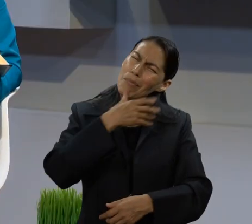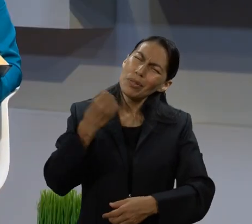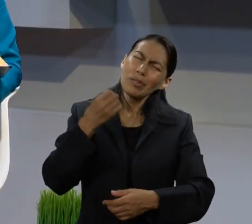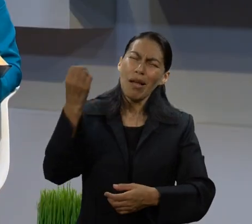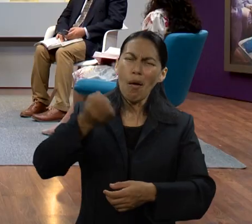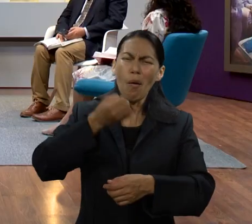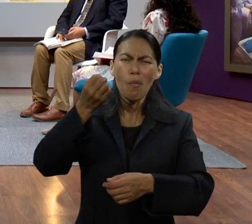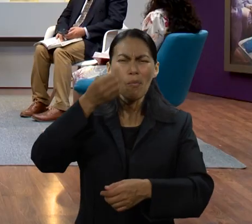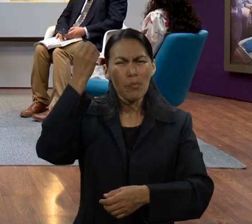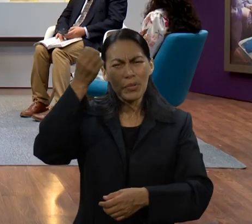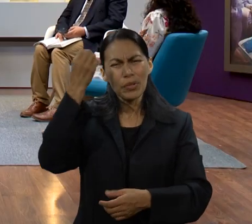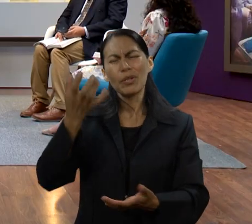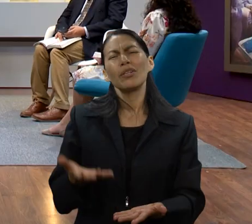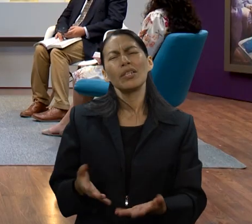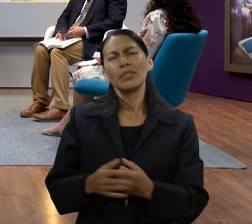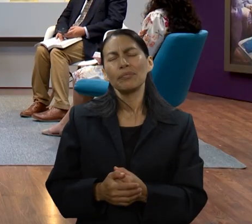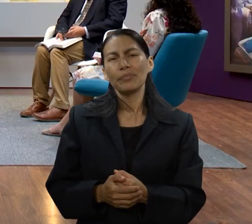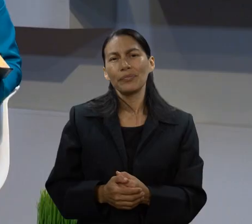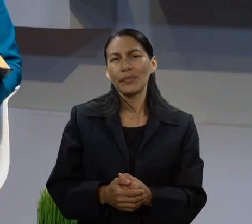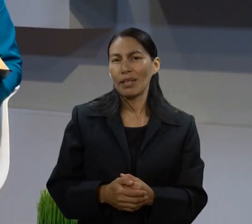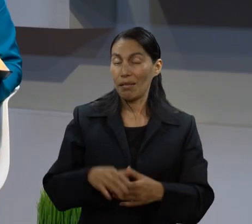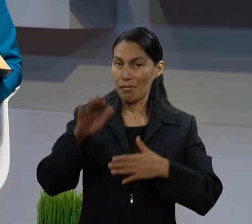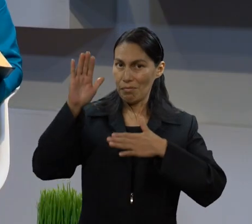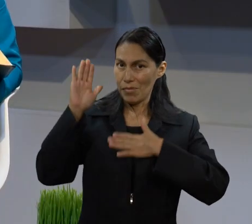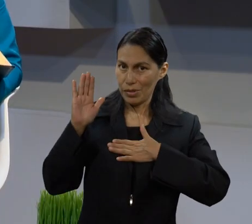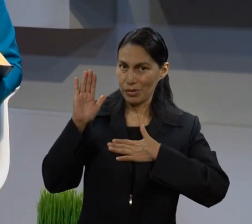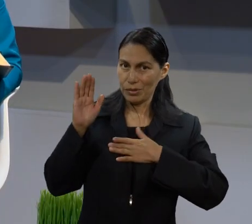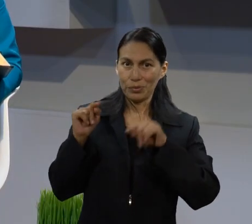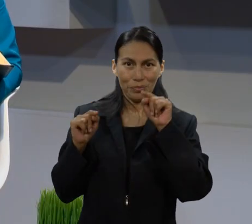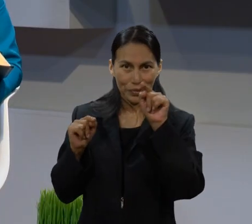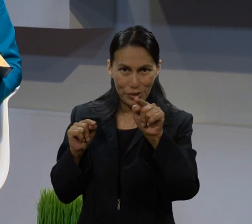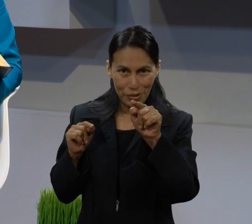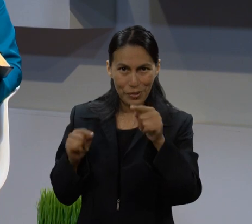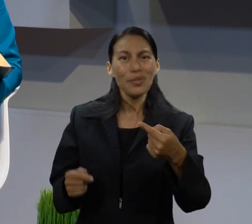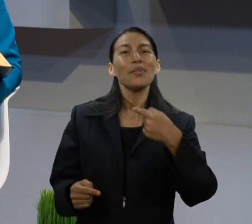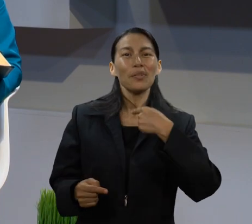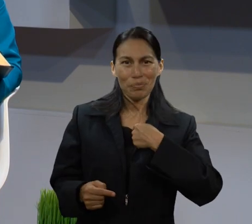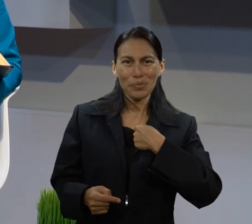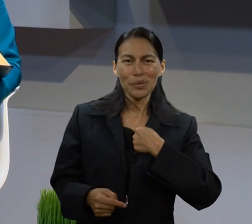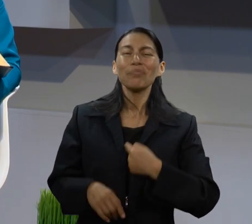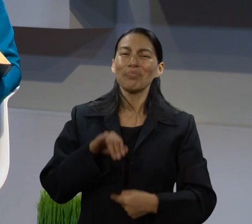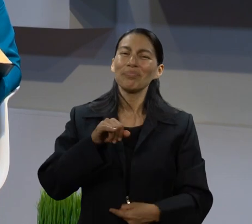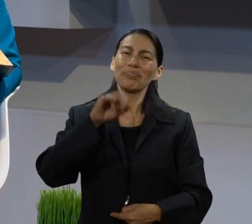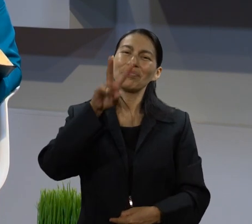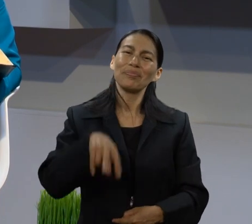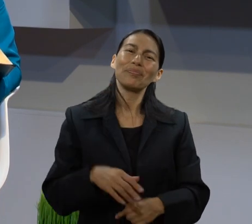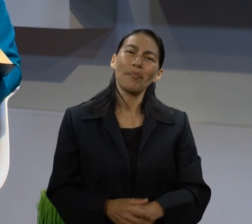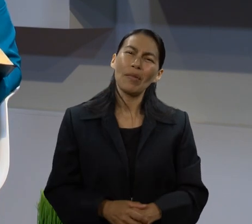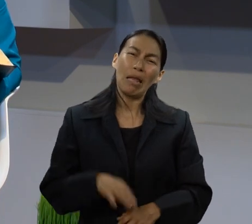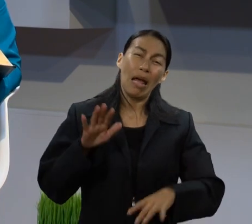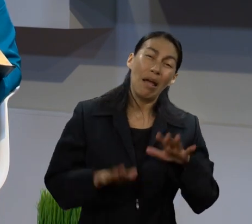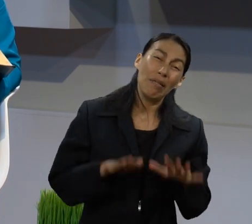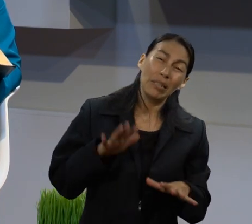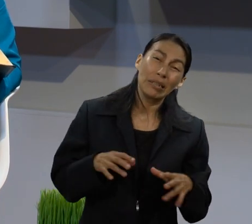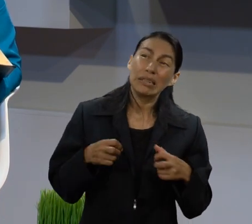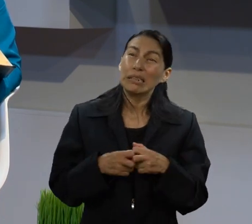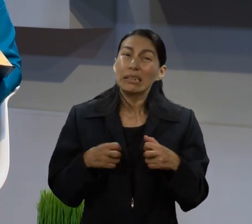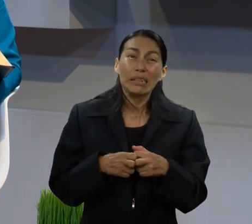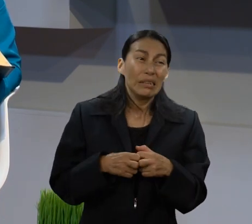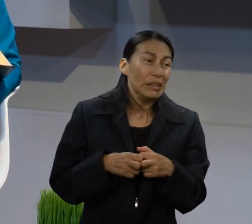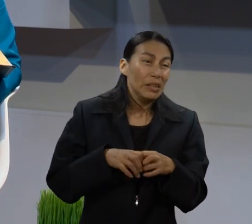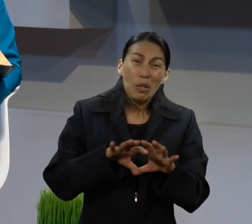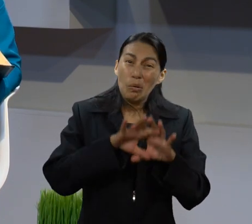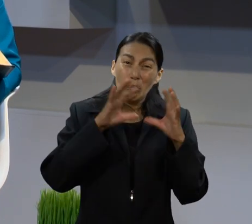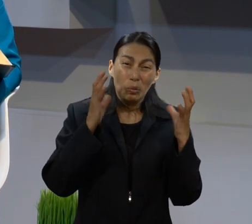por tan lindas aportaciones. Ese pacto, estimado oyente, lo hizo contigo y lo hizo también